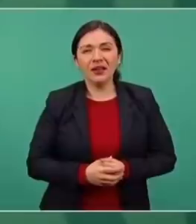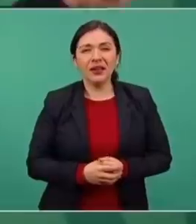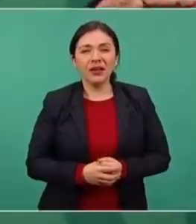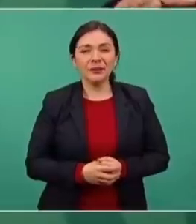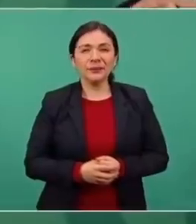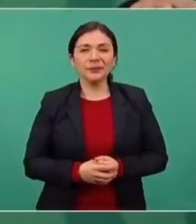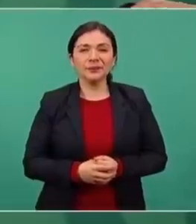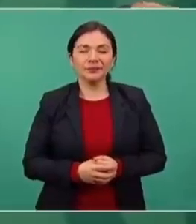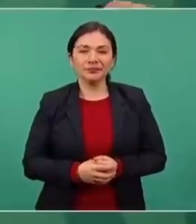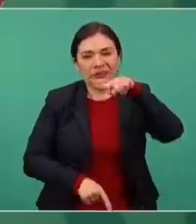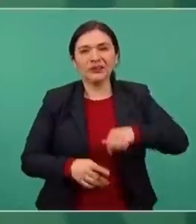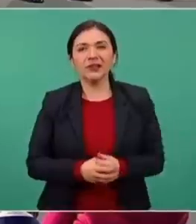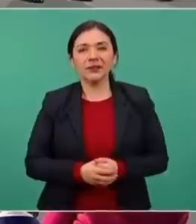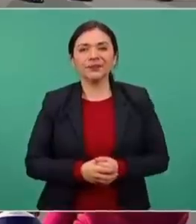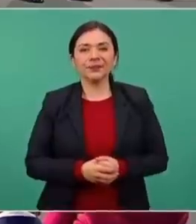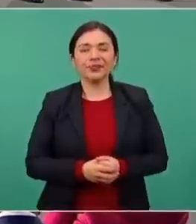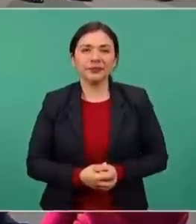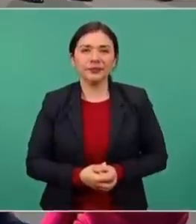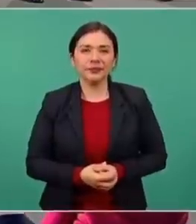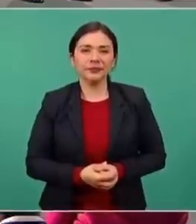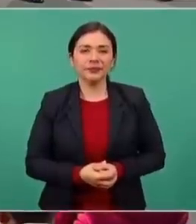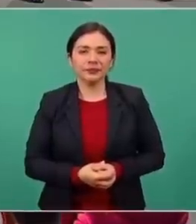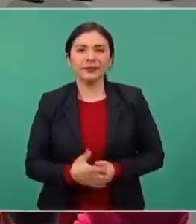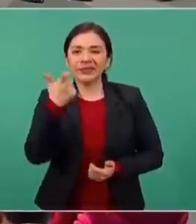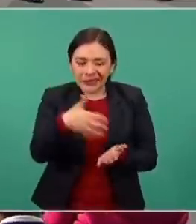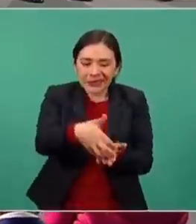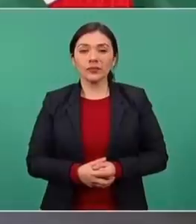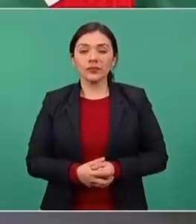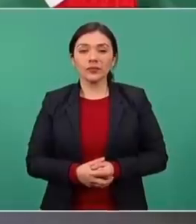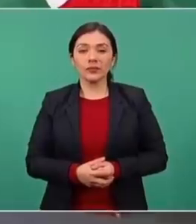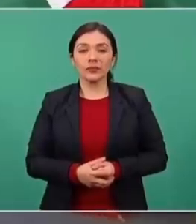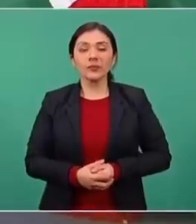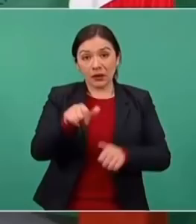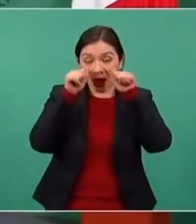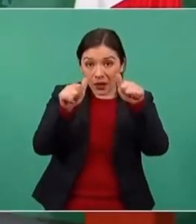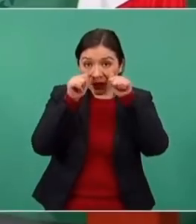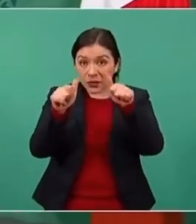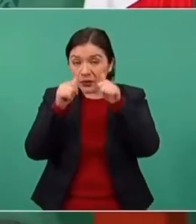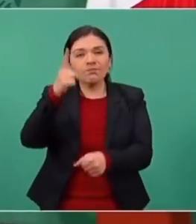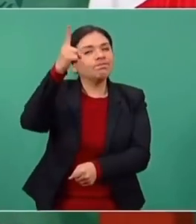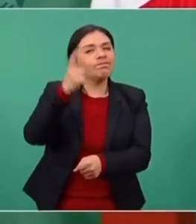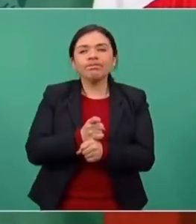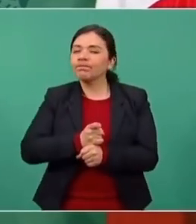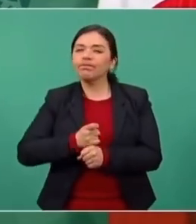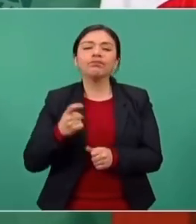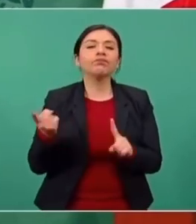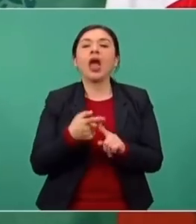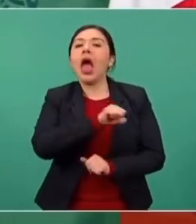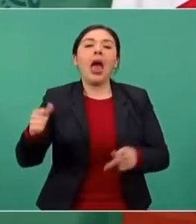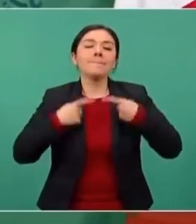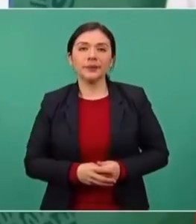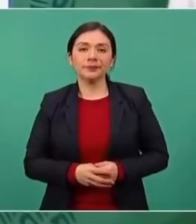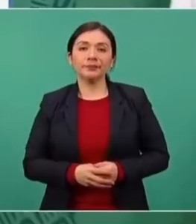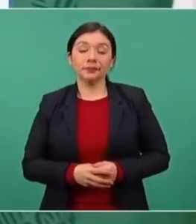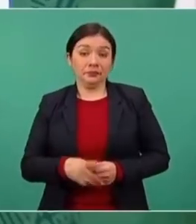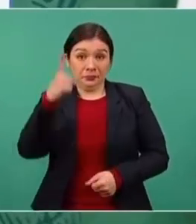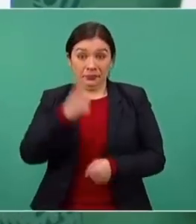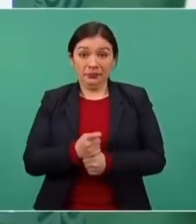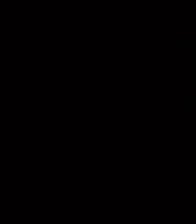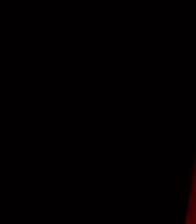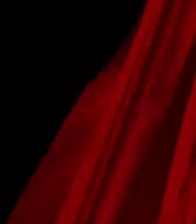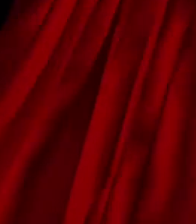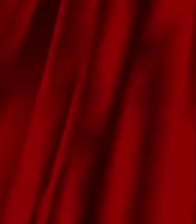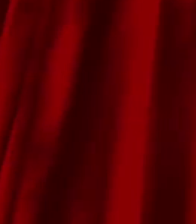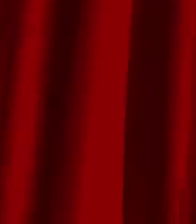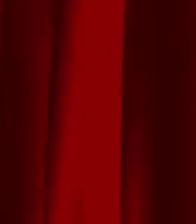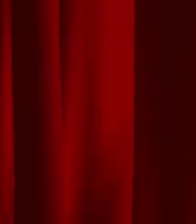funciona. Cero corrupción, cero impunidad, austeridad republicana y atender primero a los más necesitados. El bien de todos, primero los